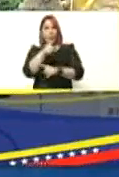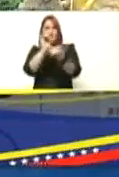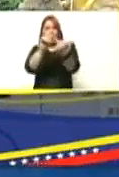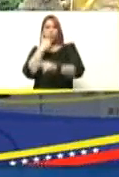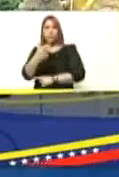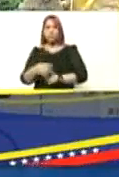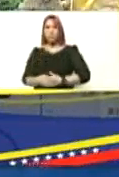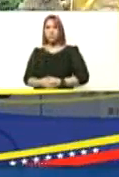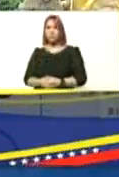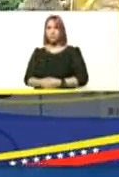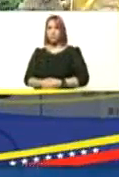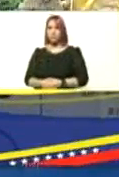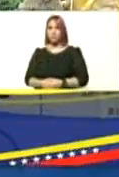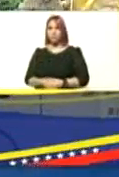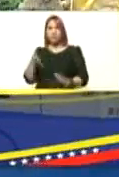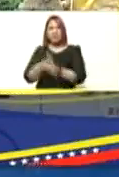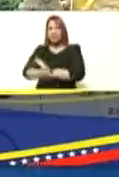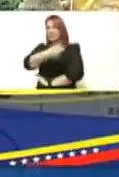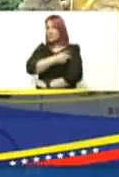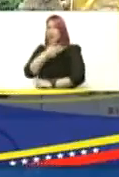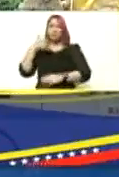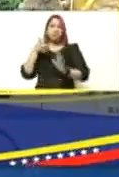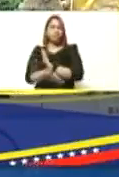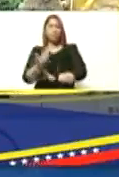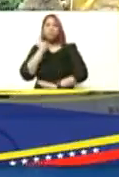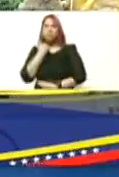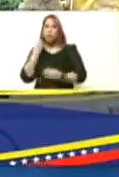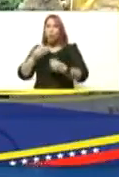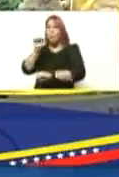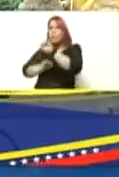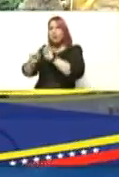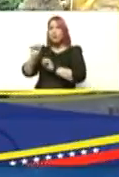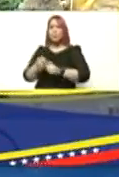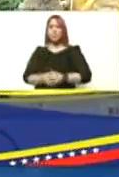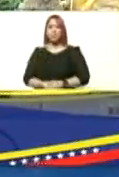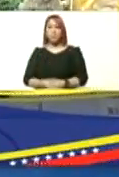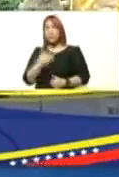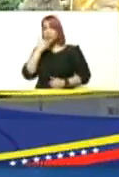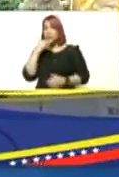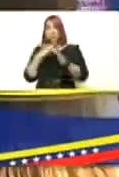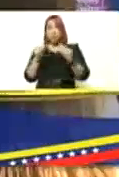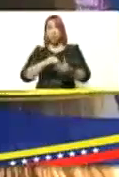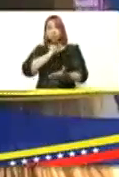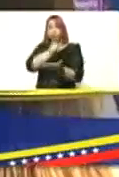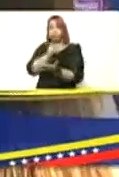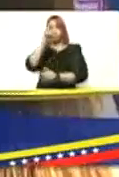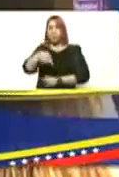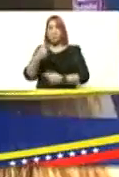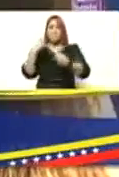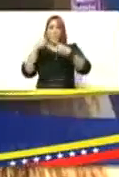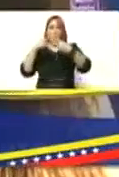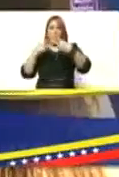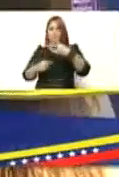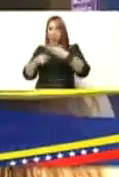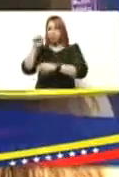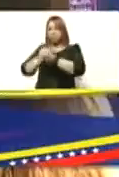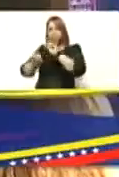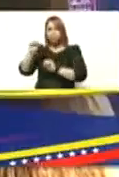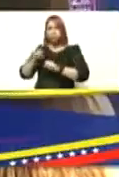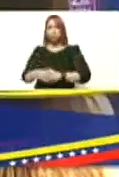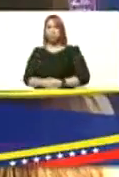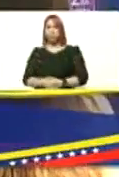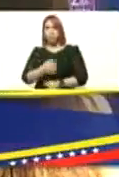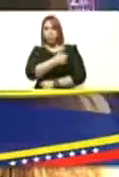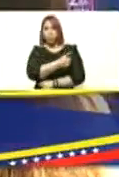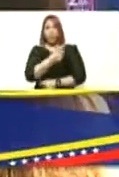qué es qué es la vacuna qué es la enfermedad cómo se previene casi todos identifican entre las primeras cosas de protección la